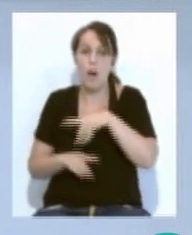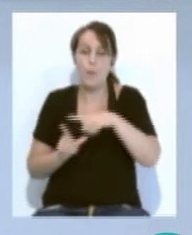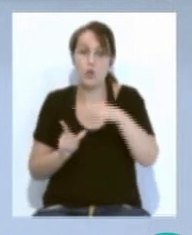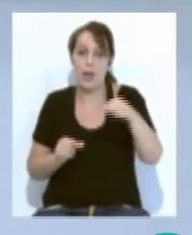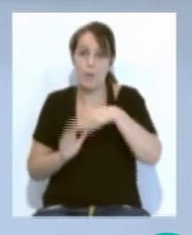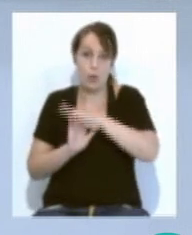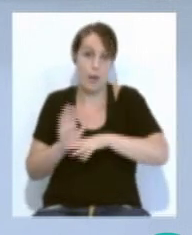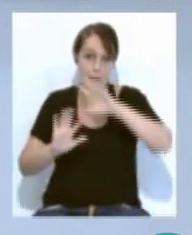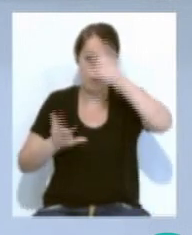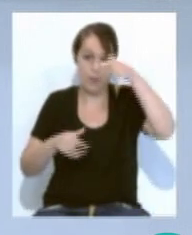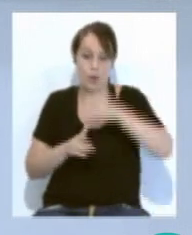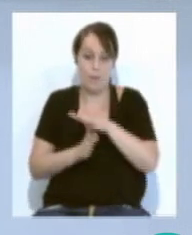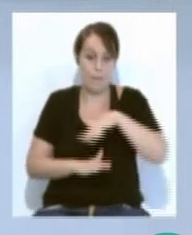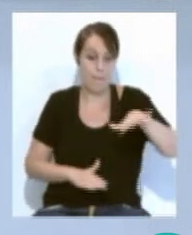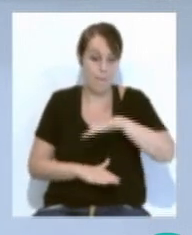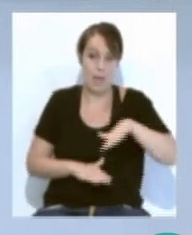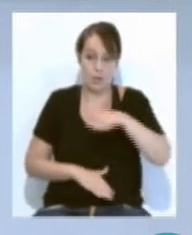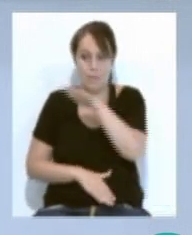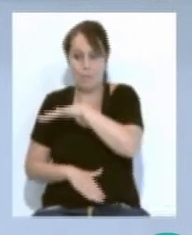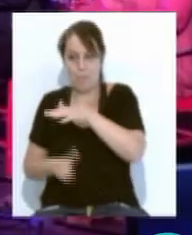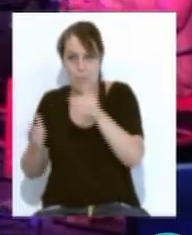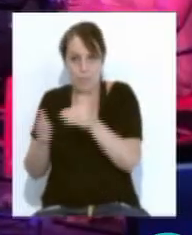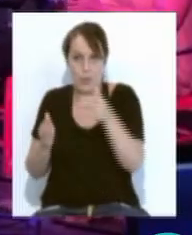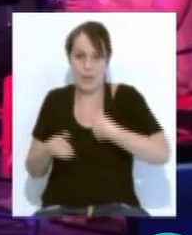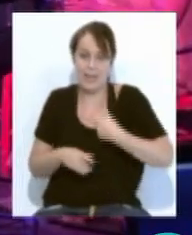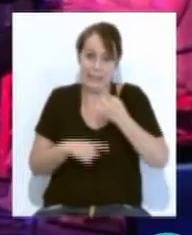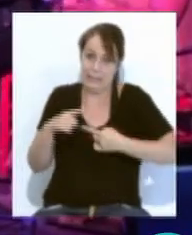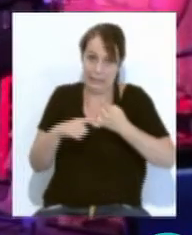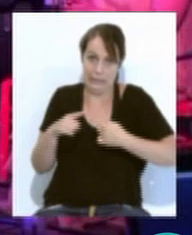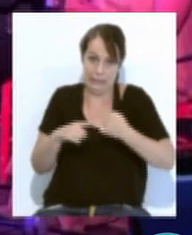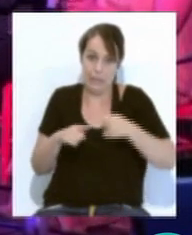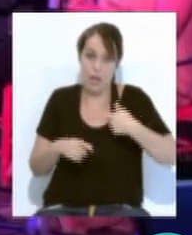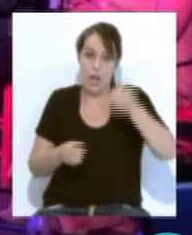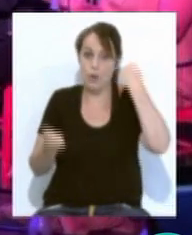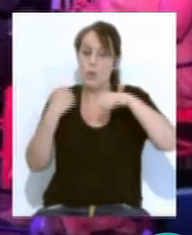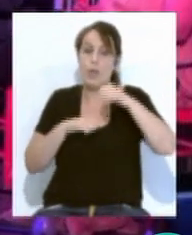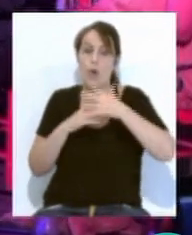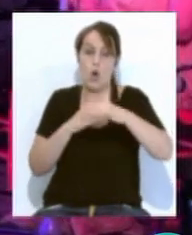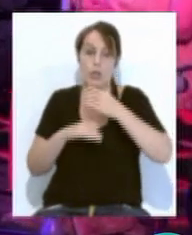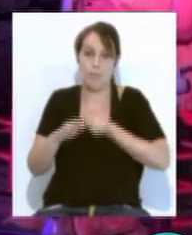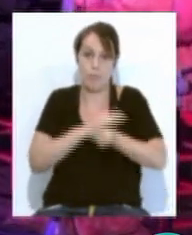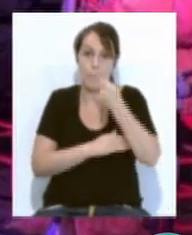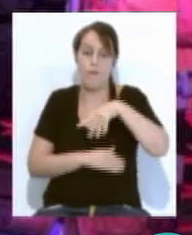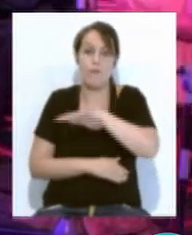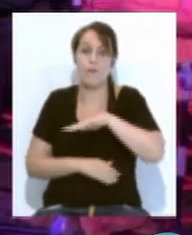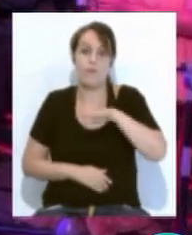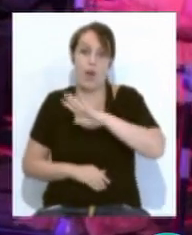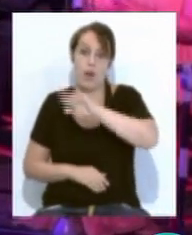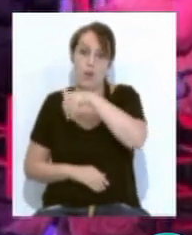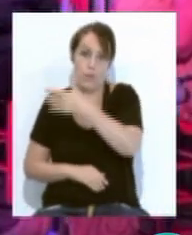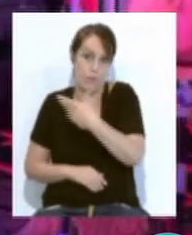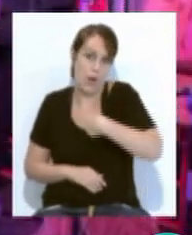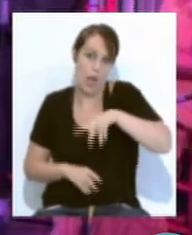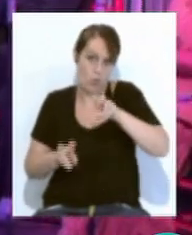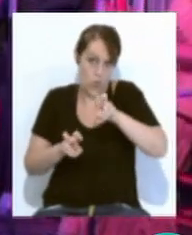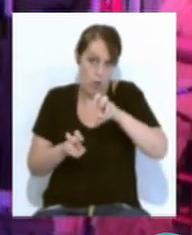programa de flamenco en Patios y Plazuelas llega a su Ecuador con la actuación de la bailadora con Hileña en el barrio de Estramburos la artista